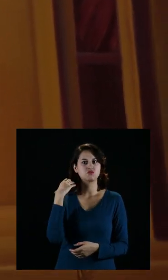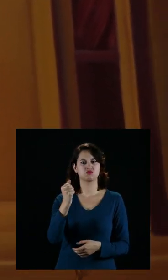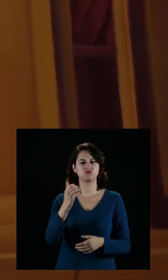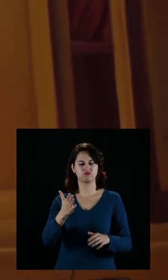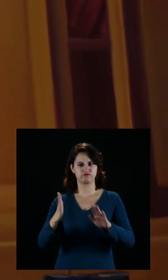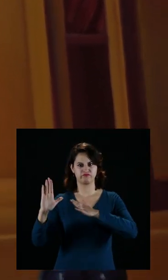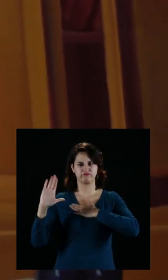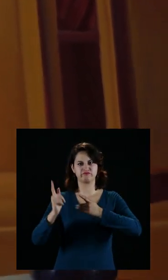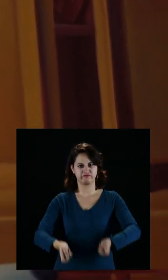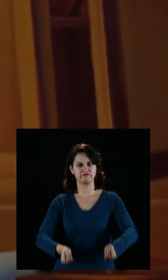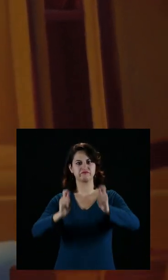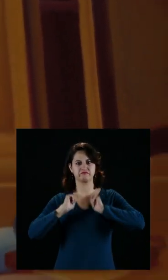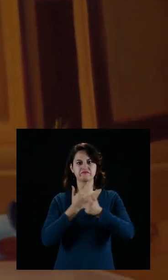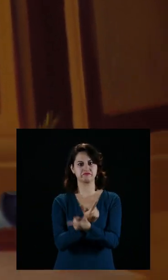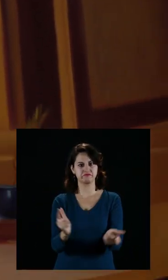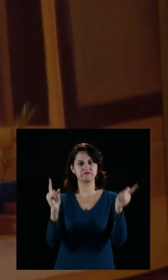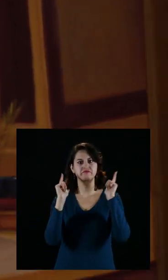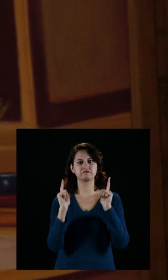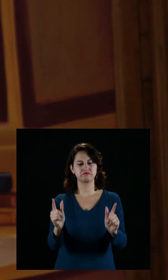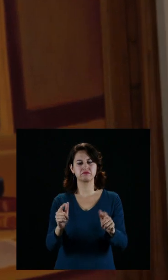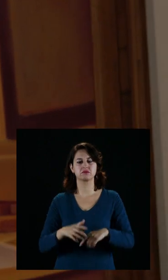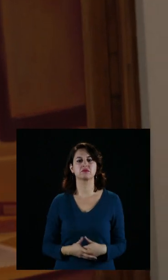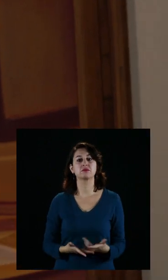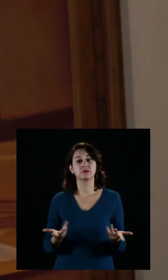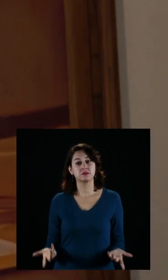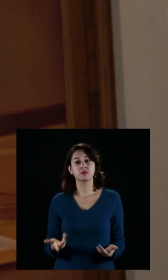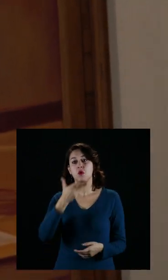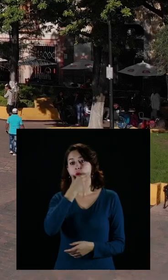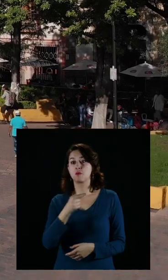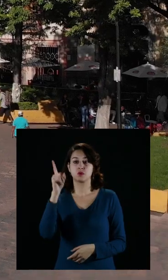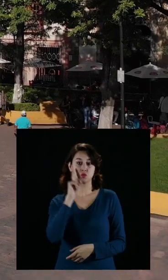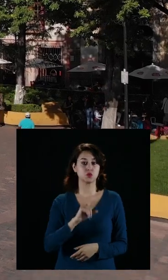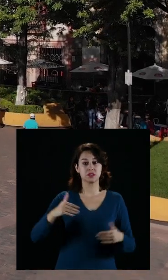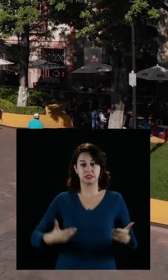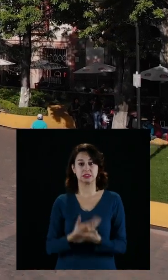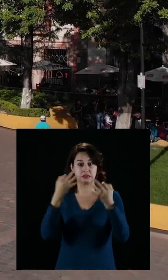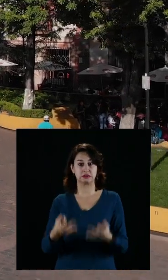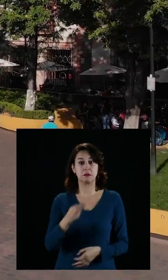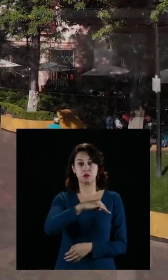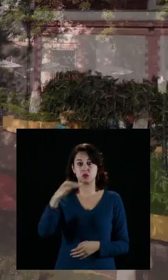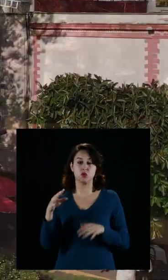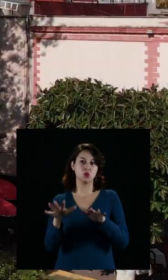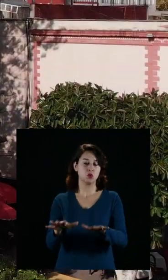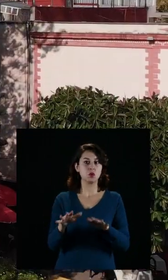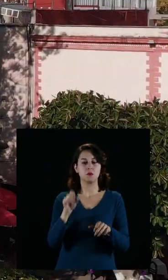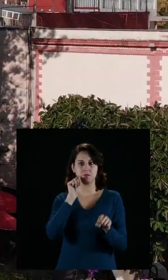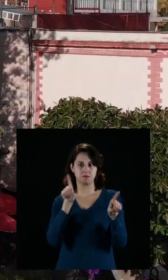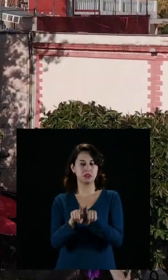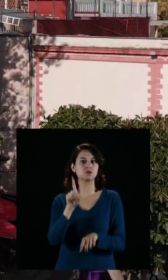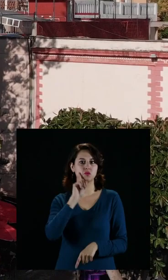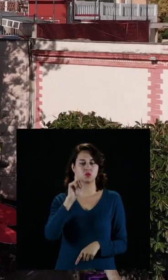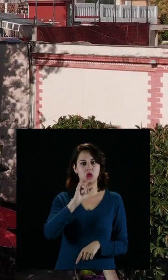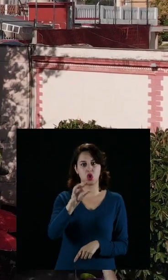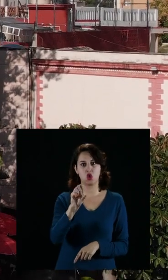asumió el compromiso de darnos libertad, con todos los grandes michoacanos y las grandes michoacanas,